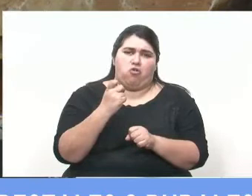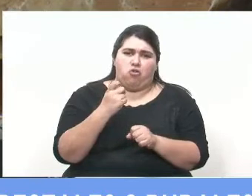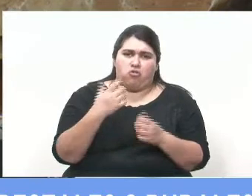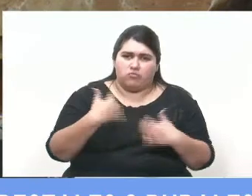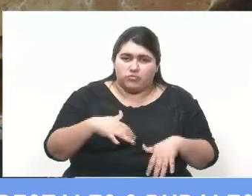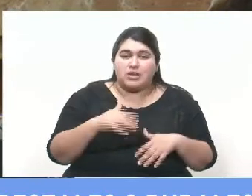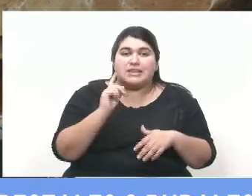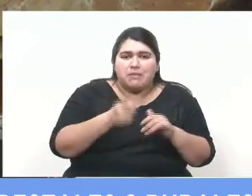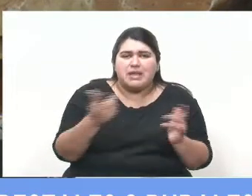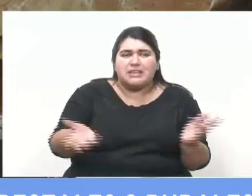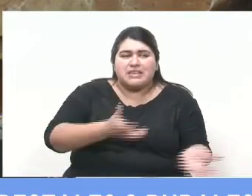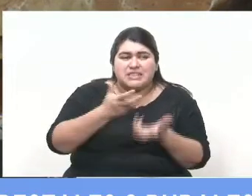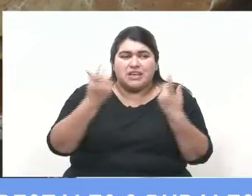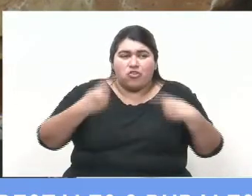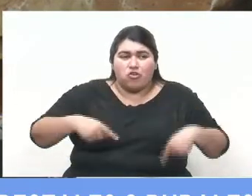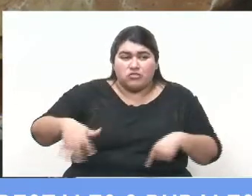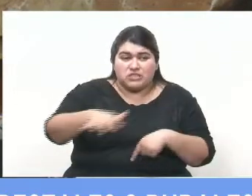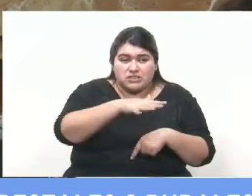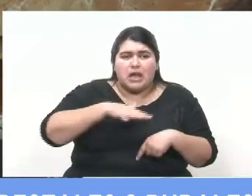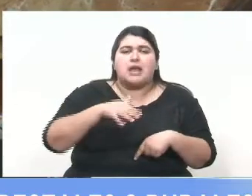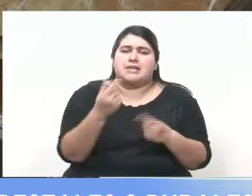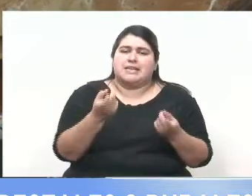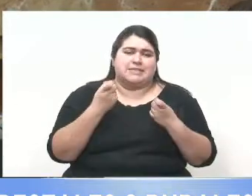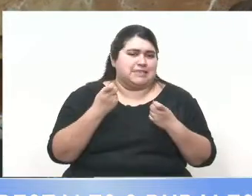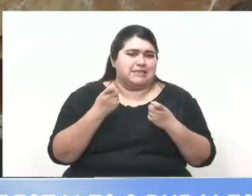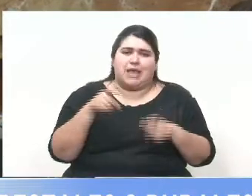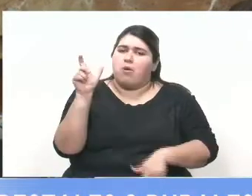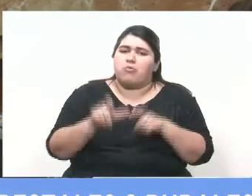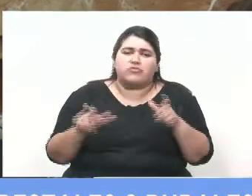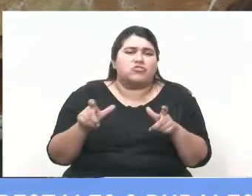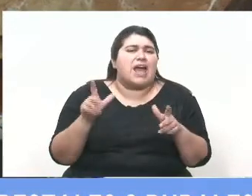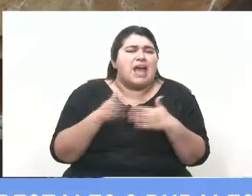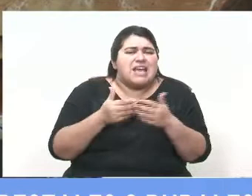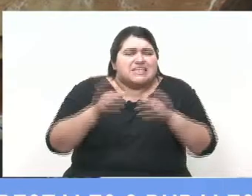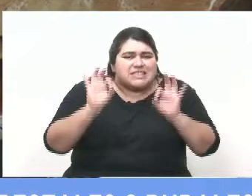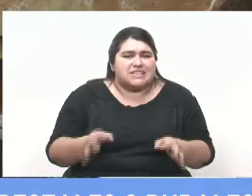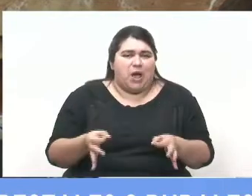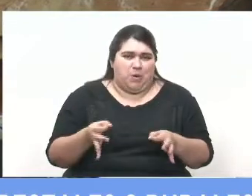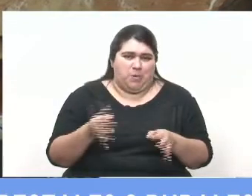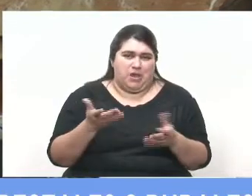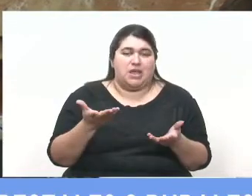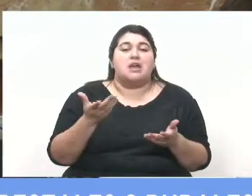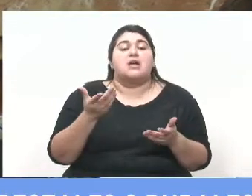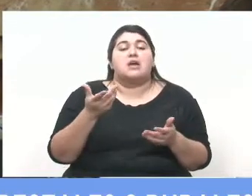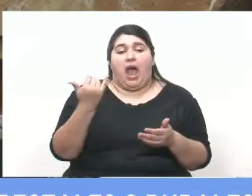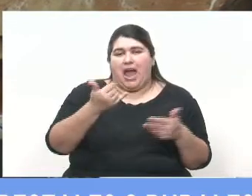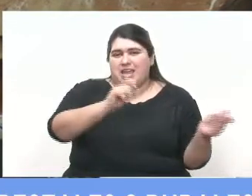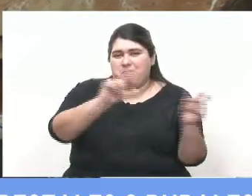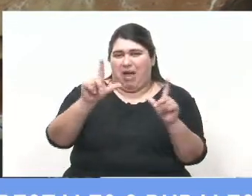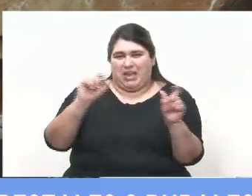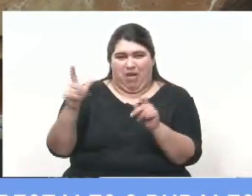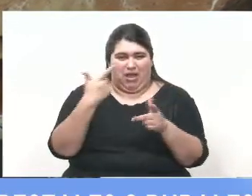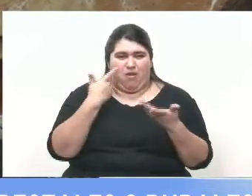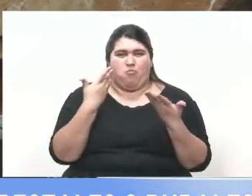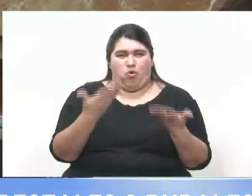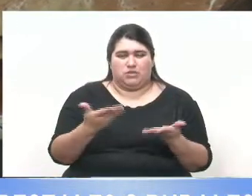supresión de incendios forestales requieren de personal capacitado. Yo traje aquí algunas imágenes que pueden ilustrar